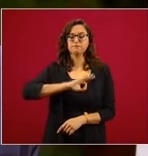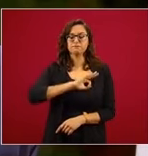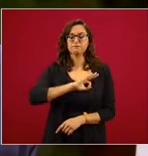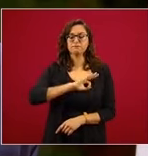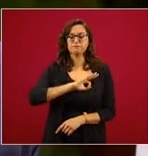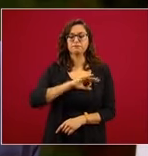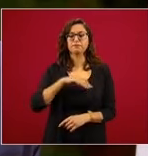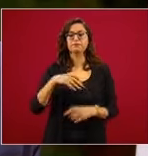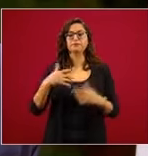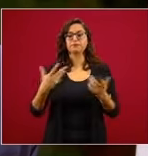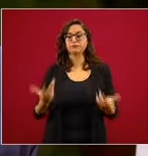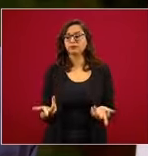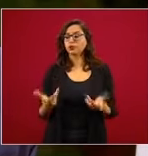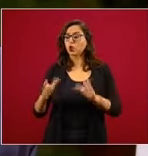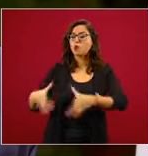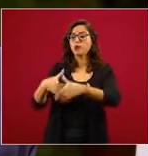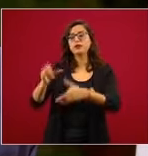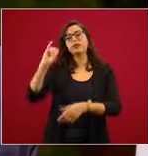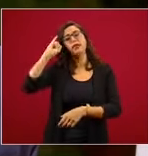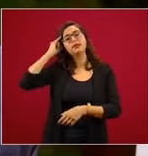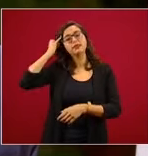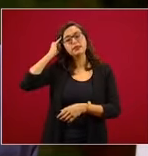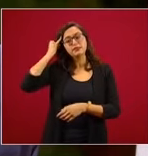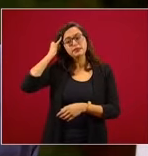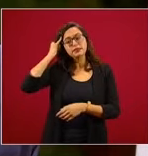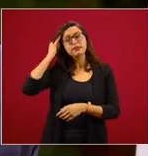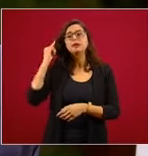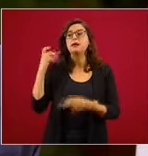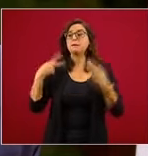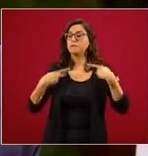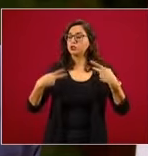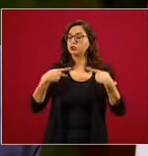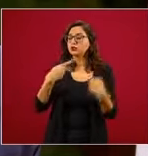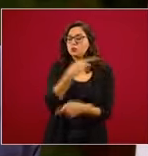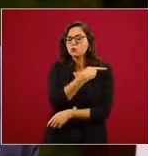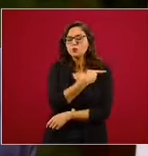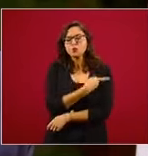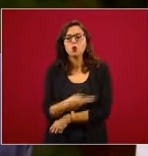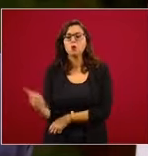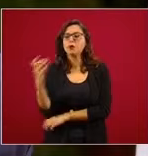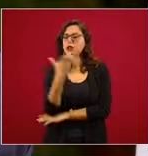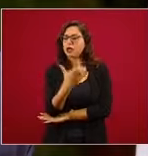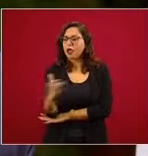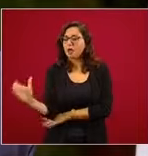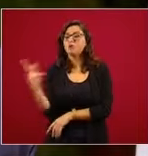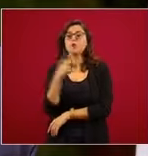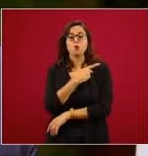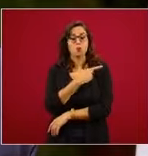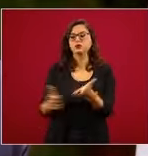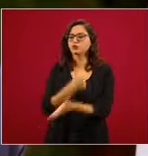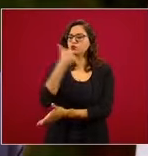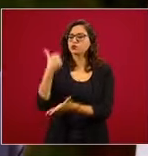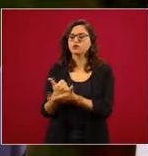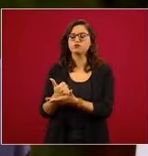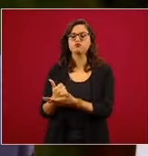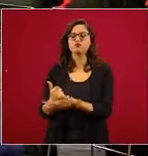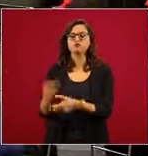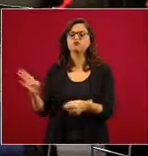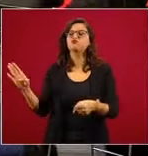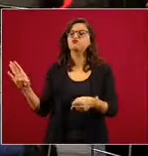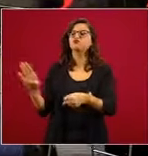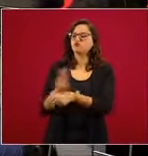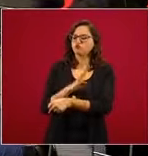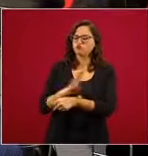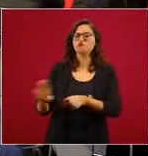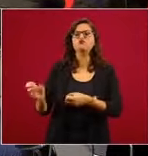de las comunidades indígenas y de los más pobres del campo y de la ciudad se benefician con al menos